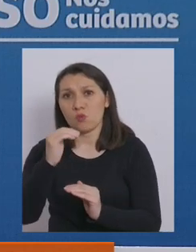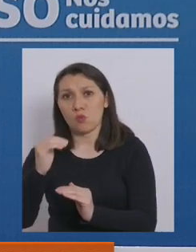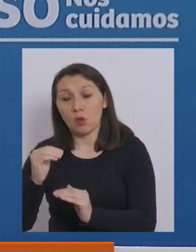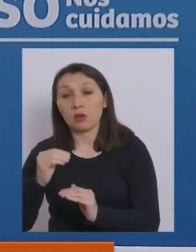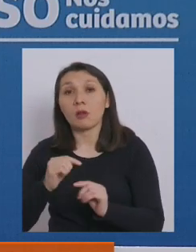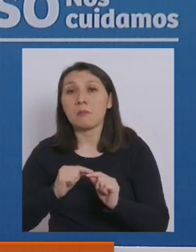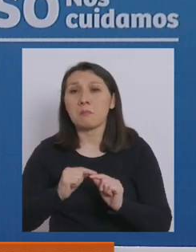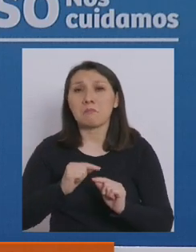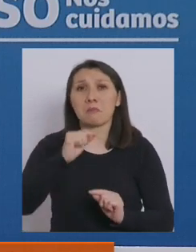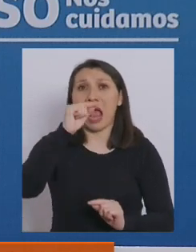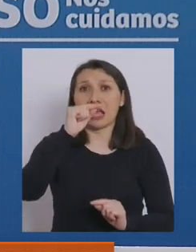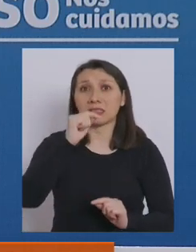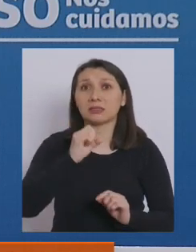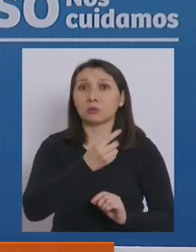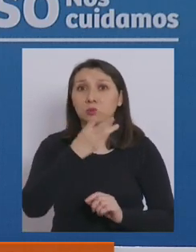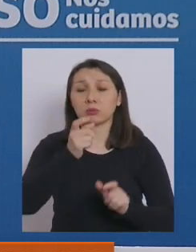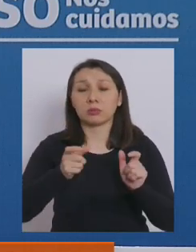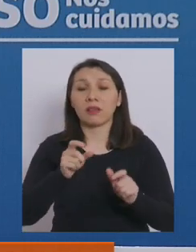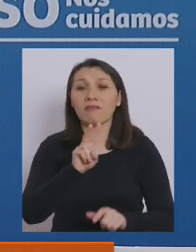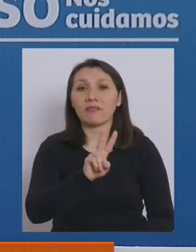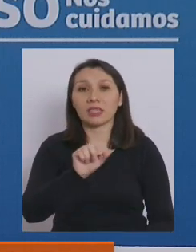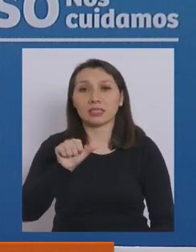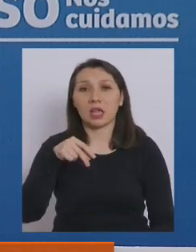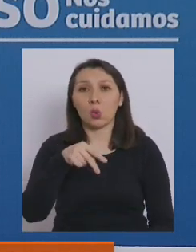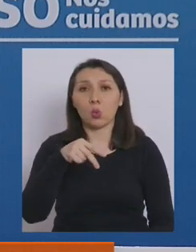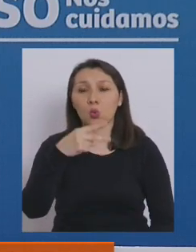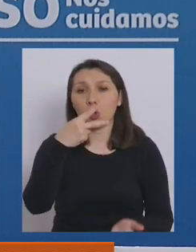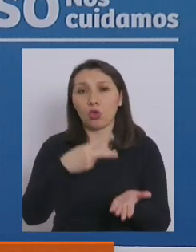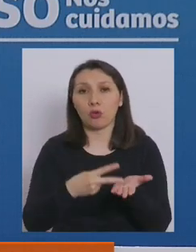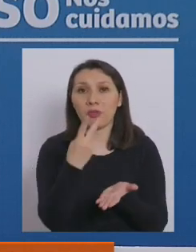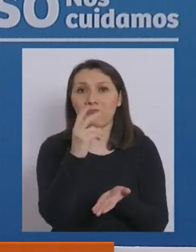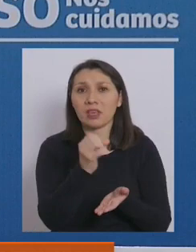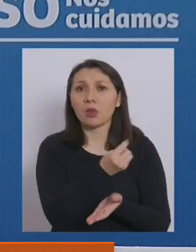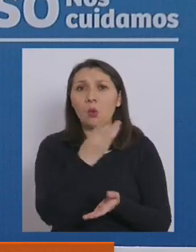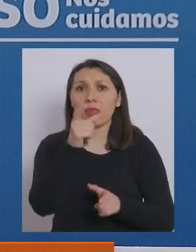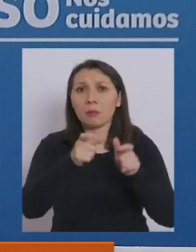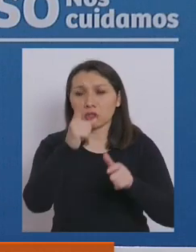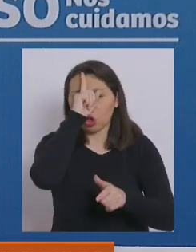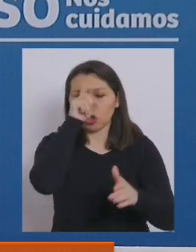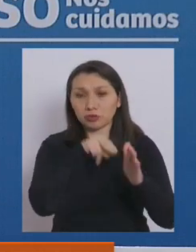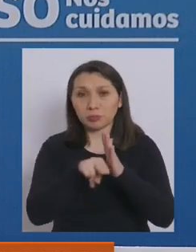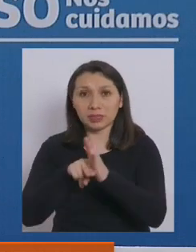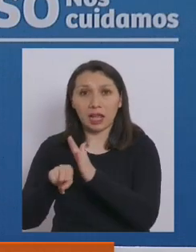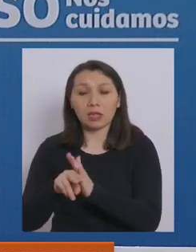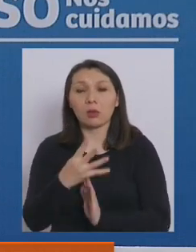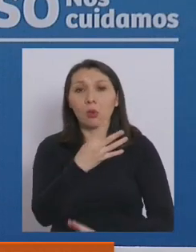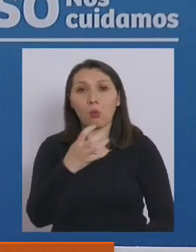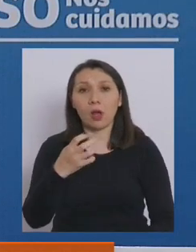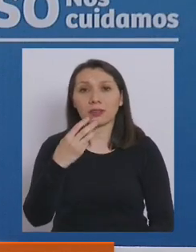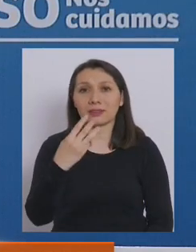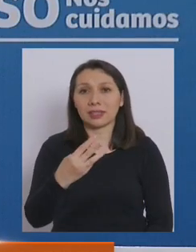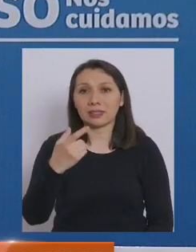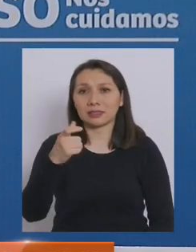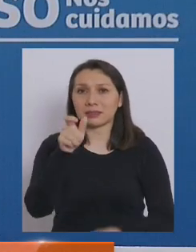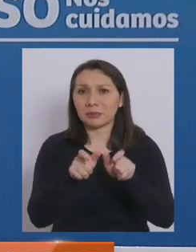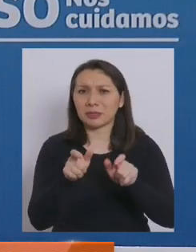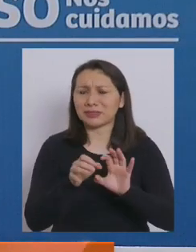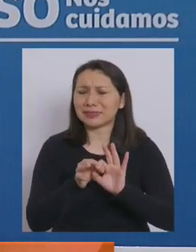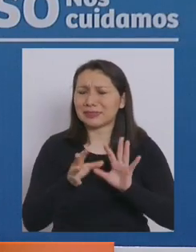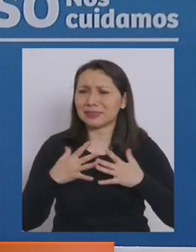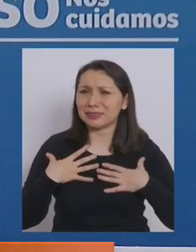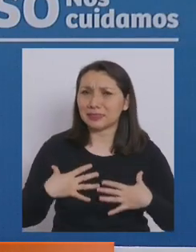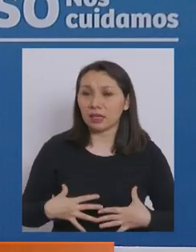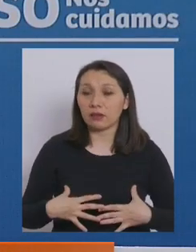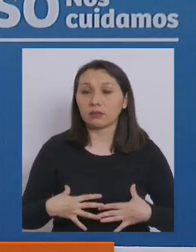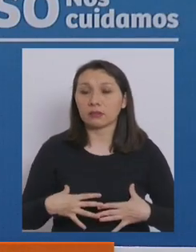más alta la tuvimos el 26 de junio del 2020 con 437 pacientes críticos.